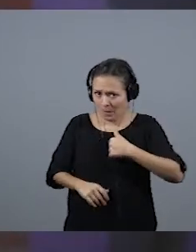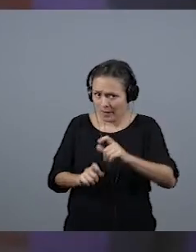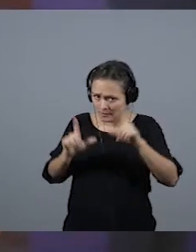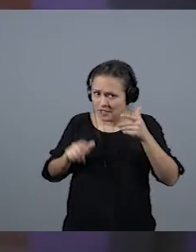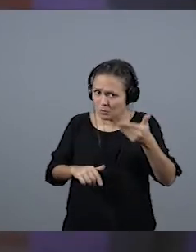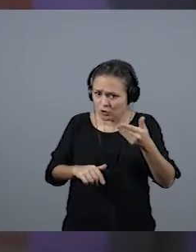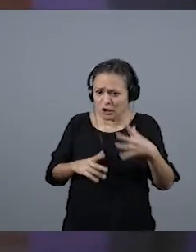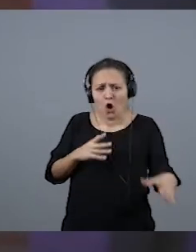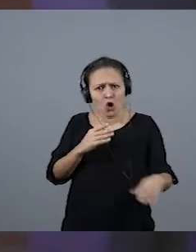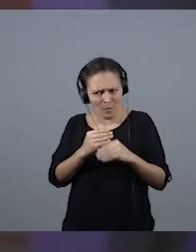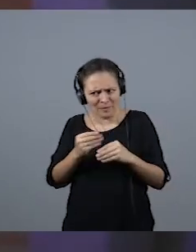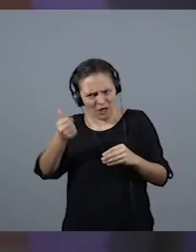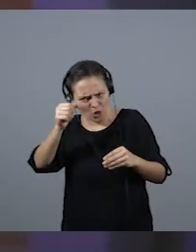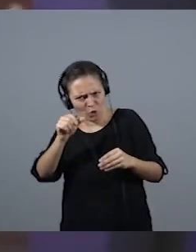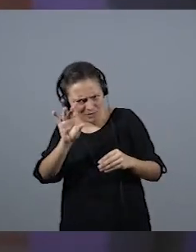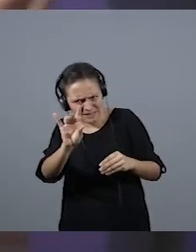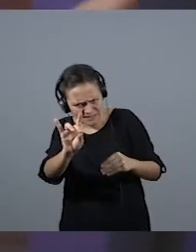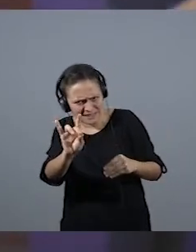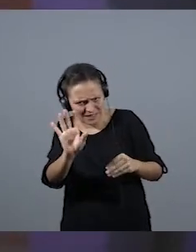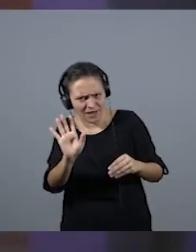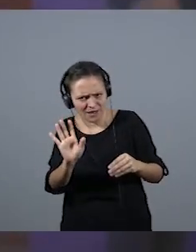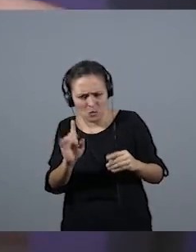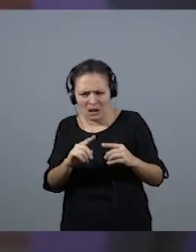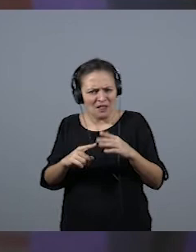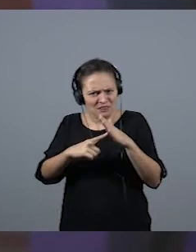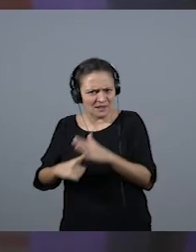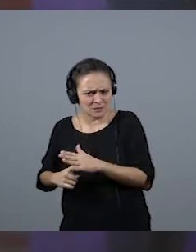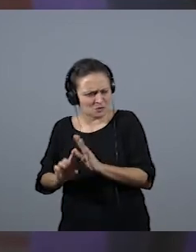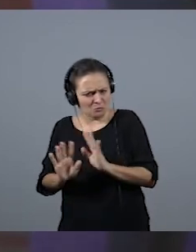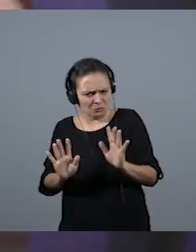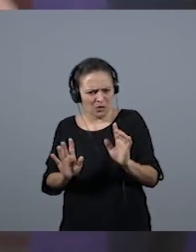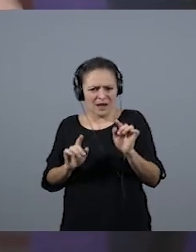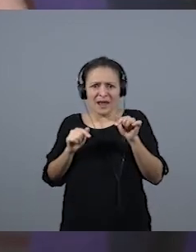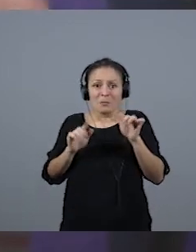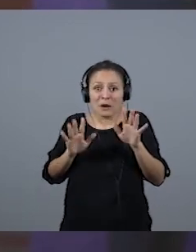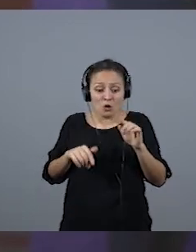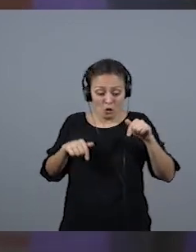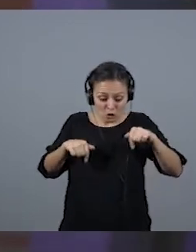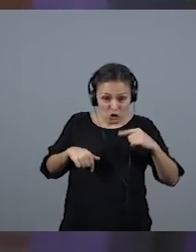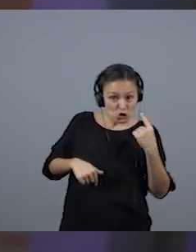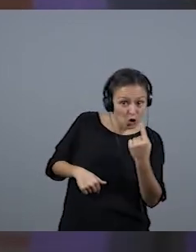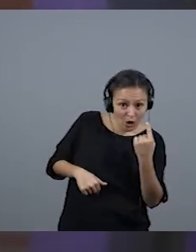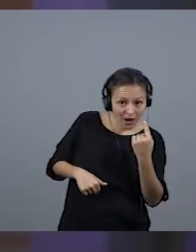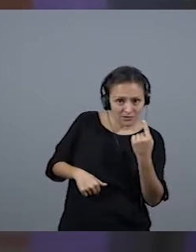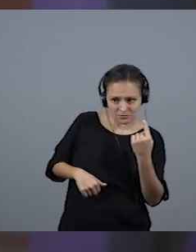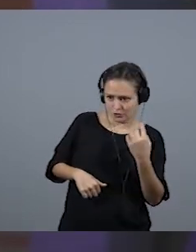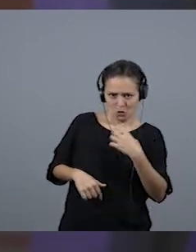complementario al del hombre, complementario, sin discriminar a nadie, esto no se hace sola. Tenemos que hacerlo entre todos